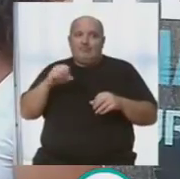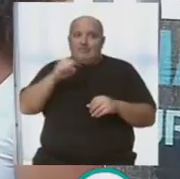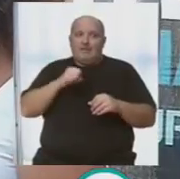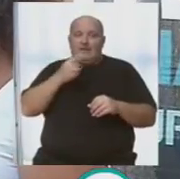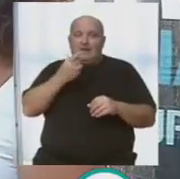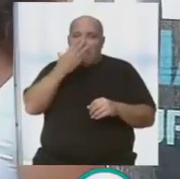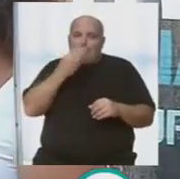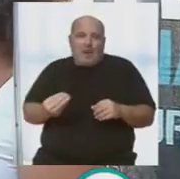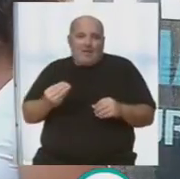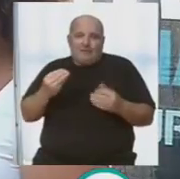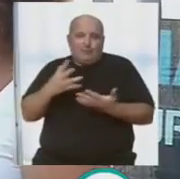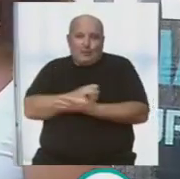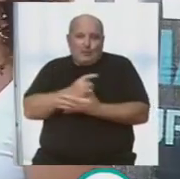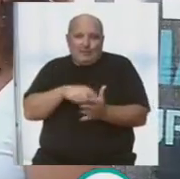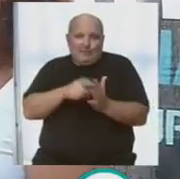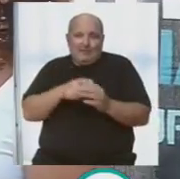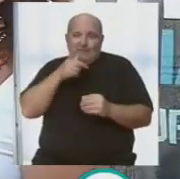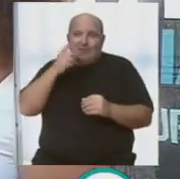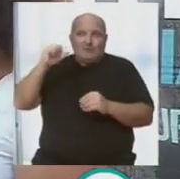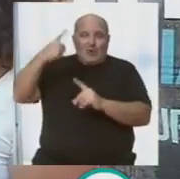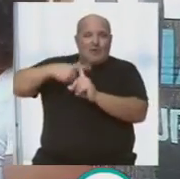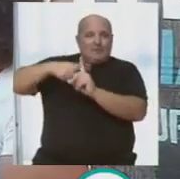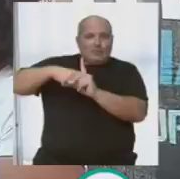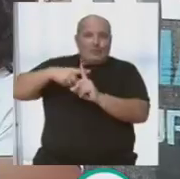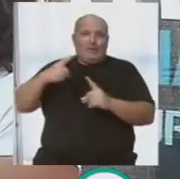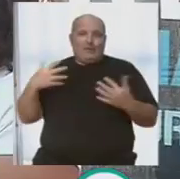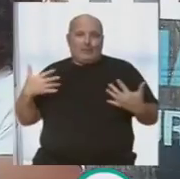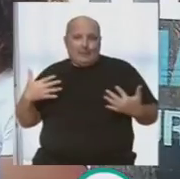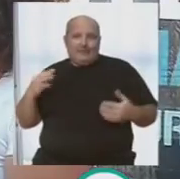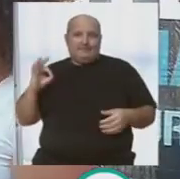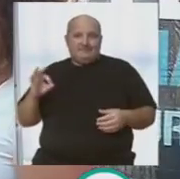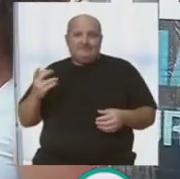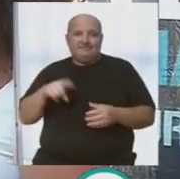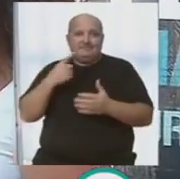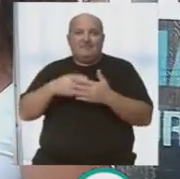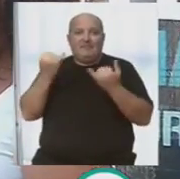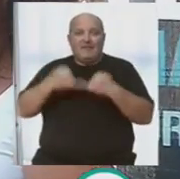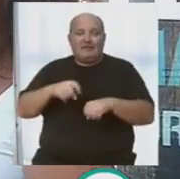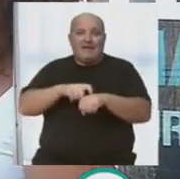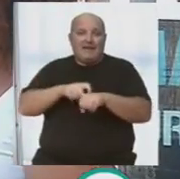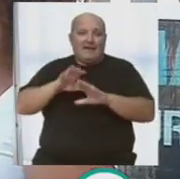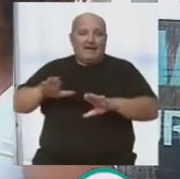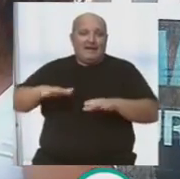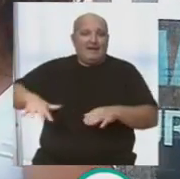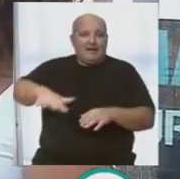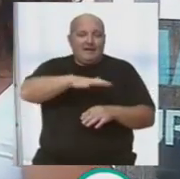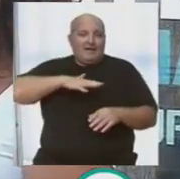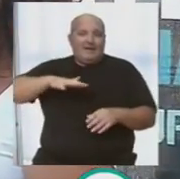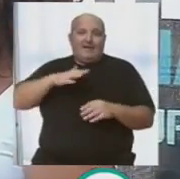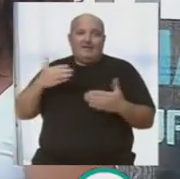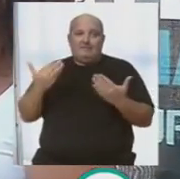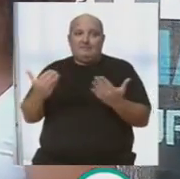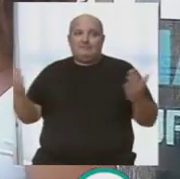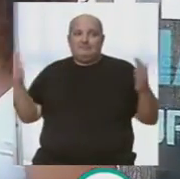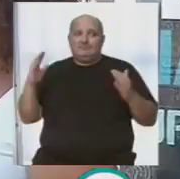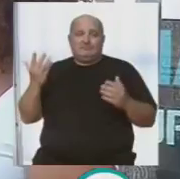y enamora a cualquiera por la calidad humana de los habitantes, por la belleza de sus rincones, por el folclore que